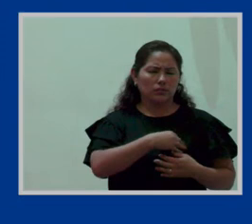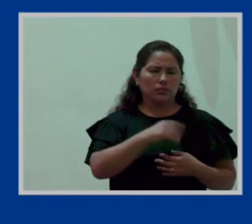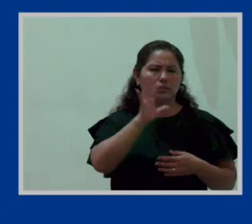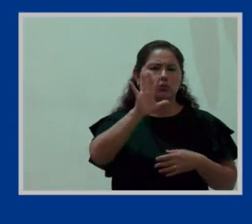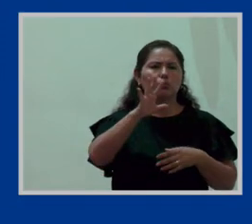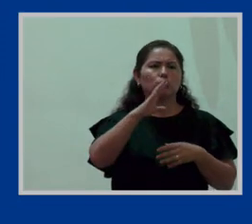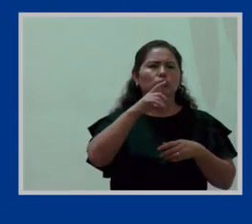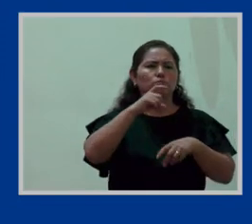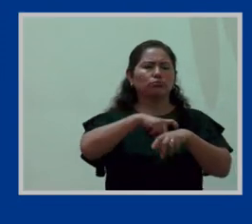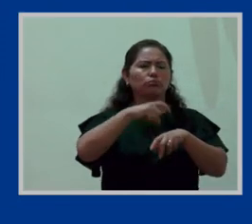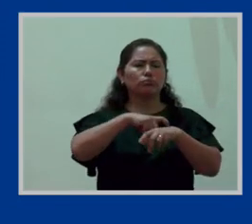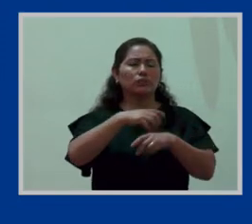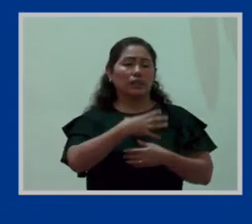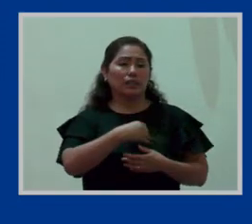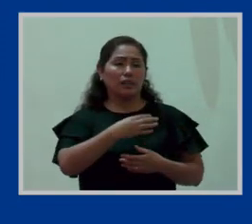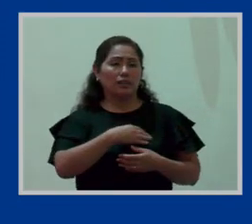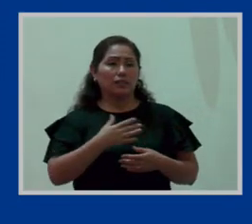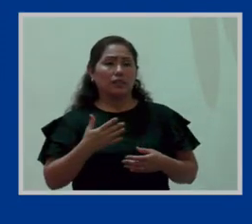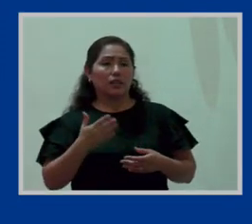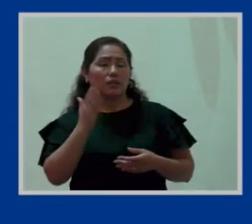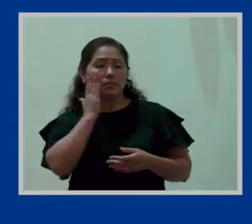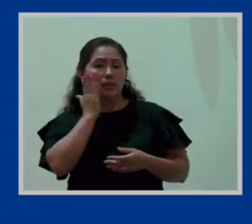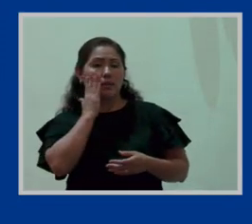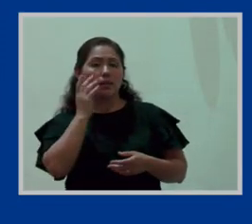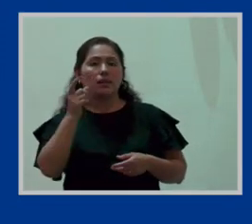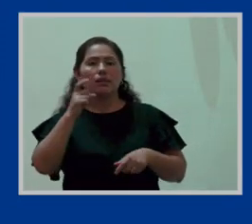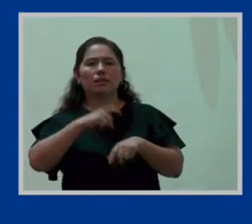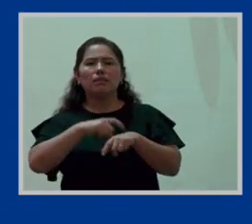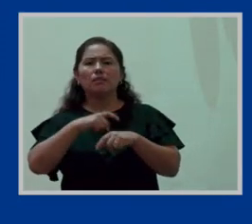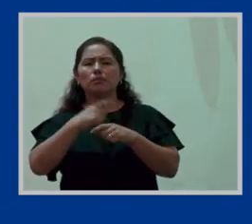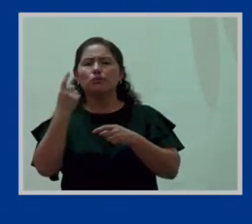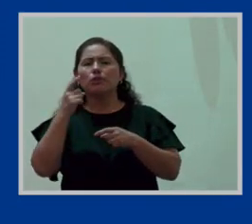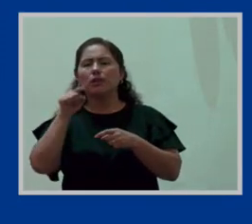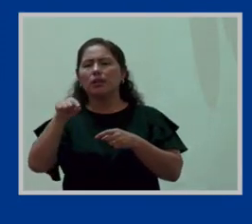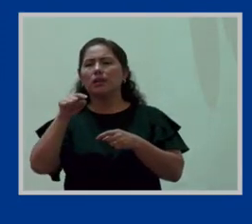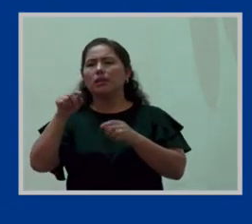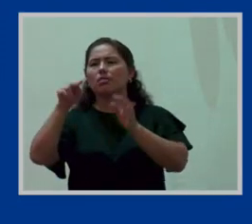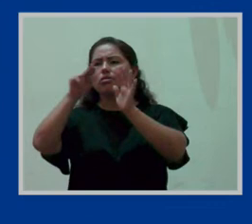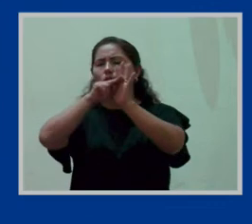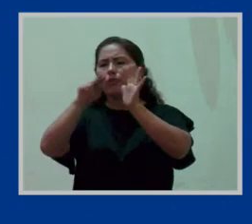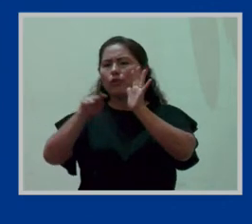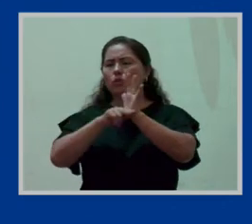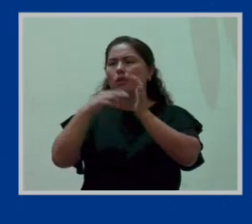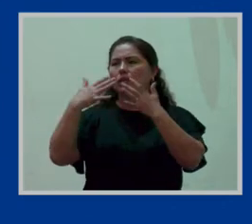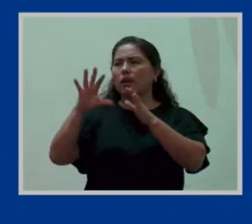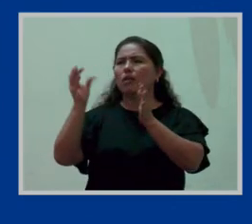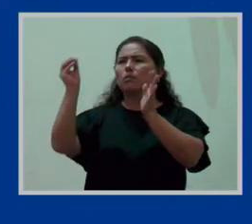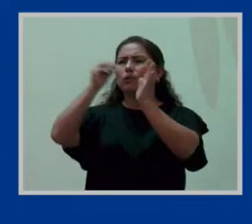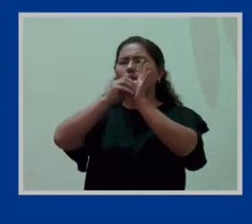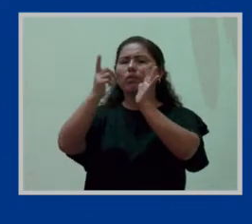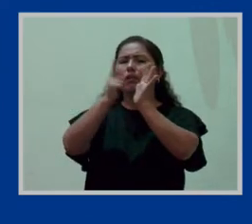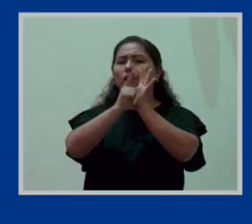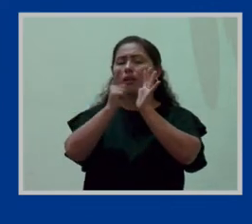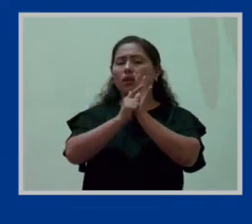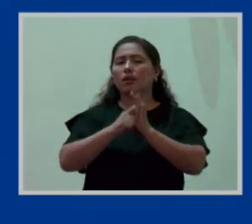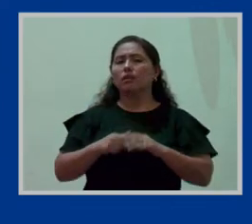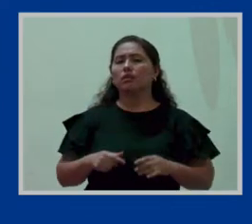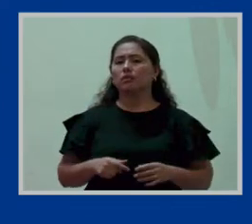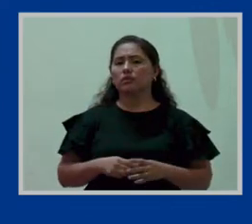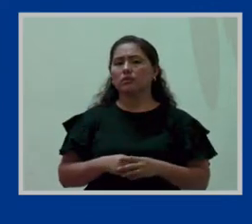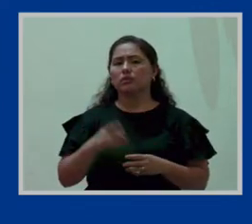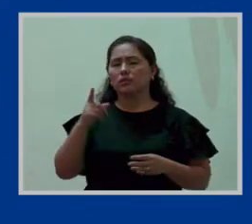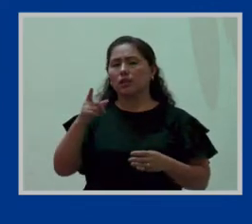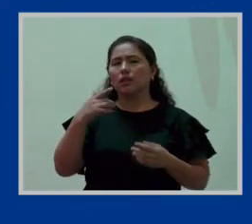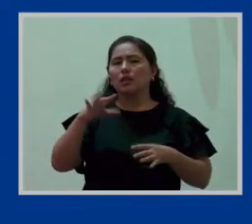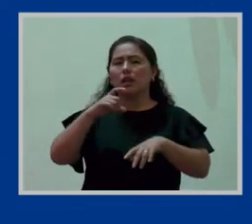la lactancia materna es solamente hasta el año y como es una norma con rango de ley entonces y ese decreto es